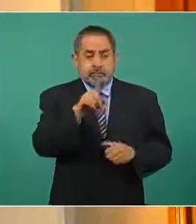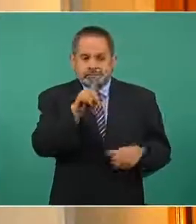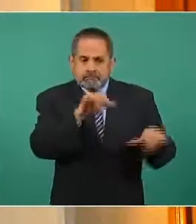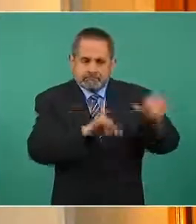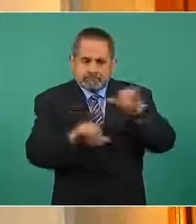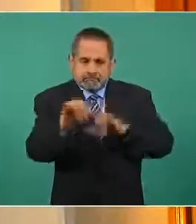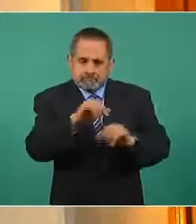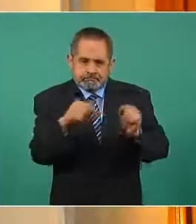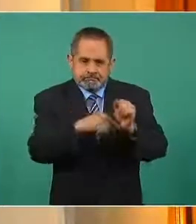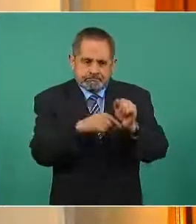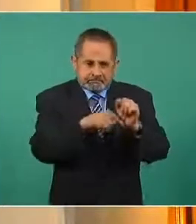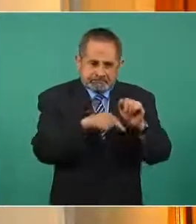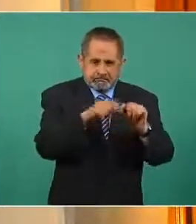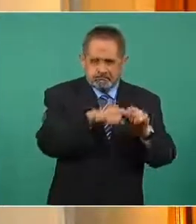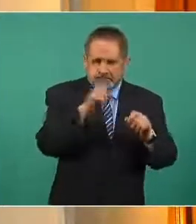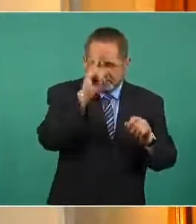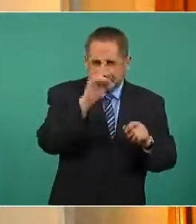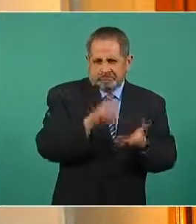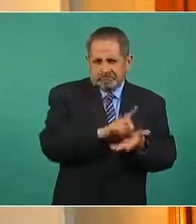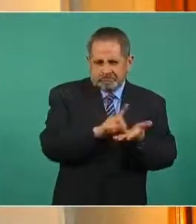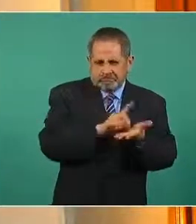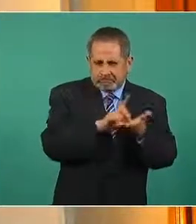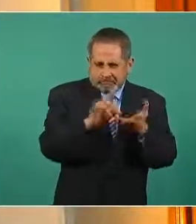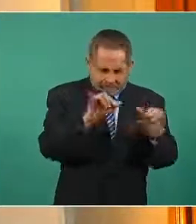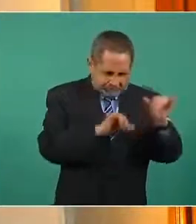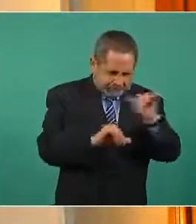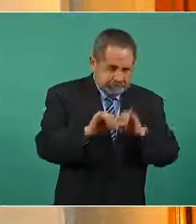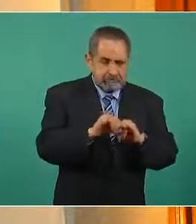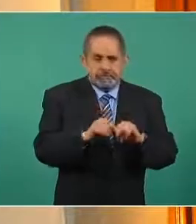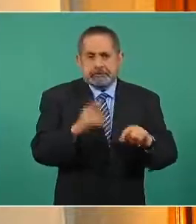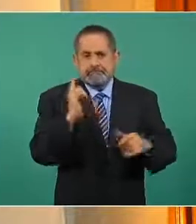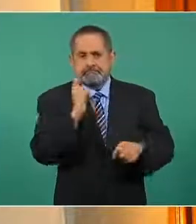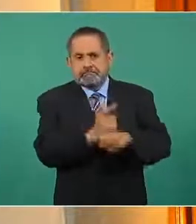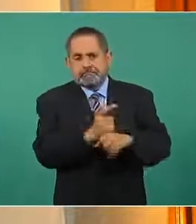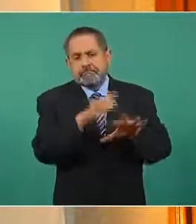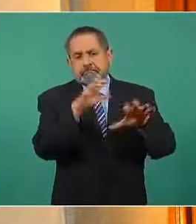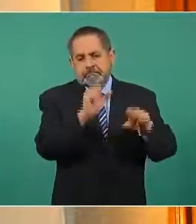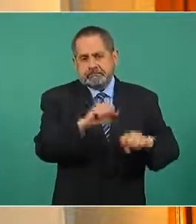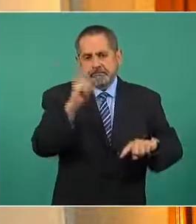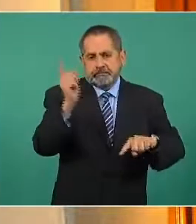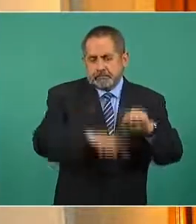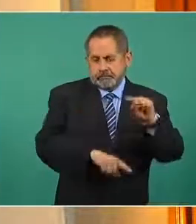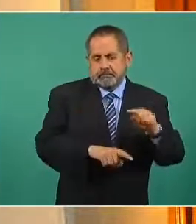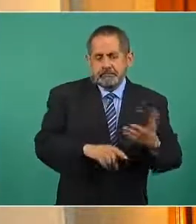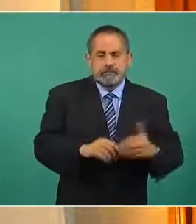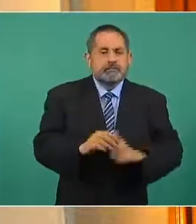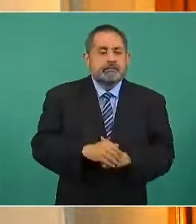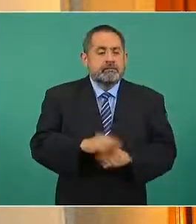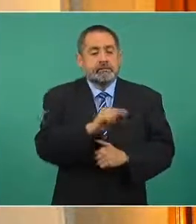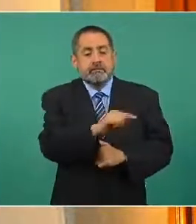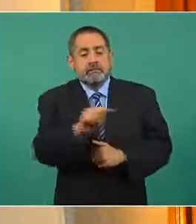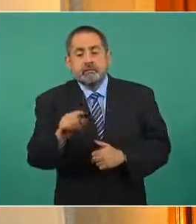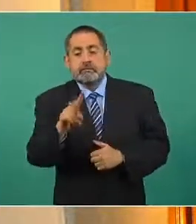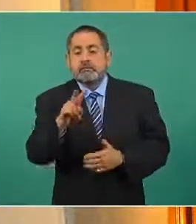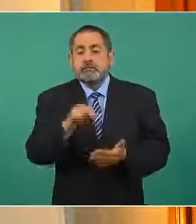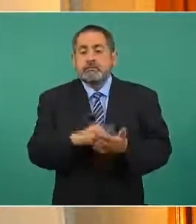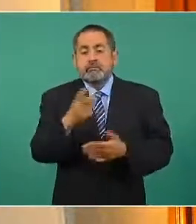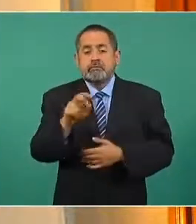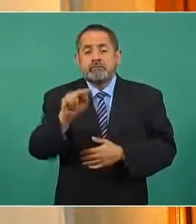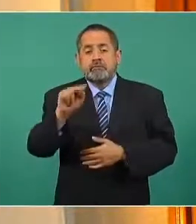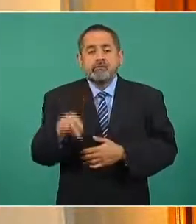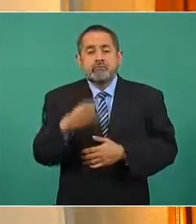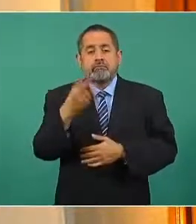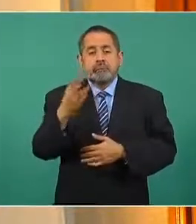clandestino para fabricar drogas se ha asegurado en 2 mil 283